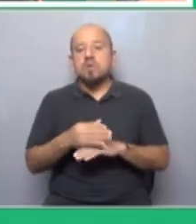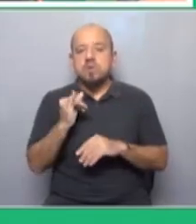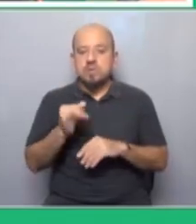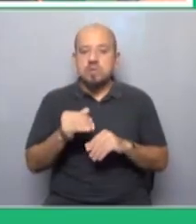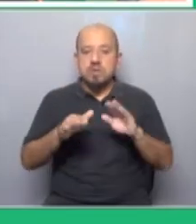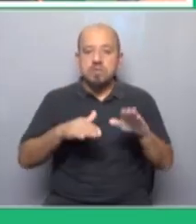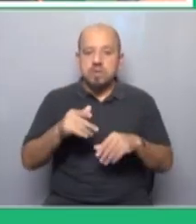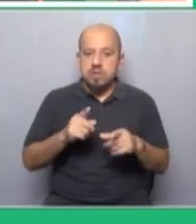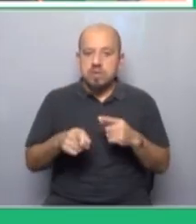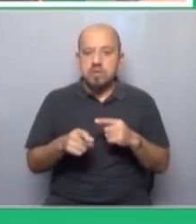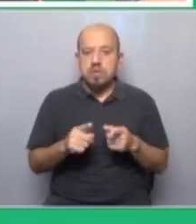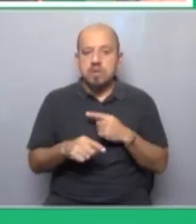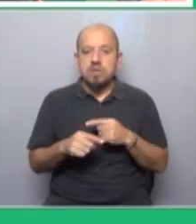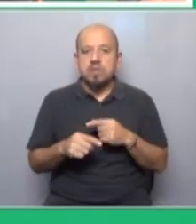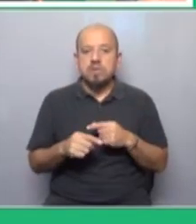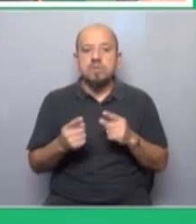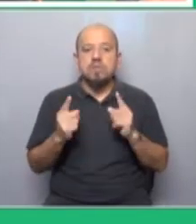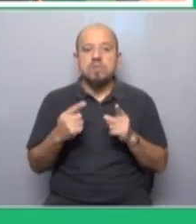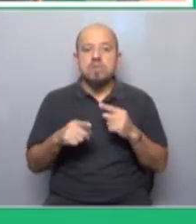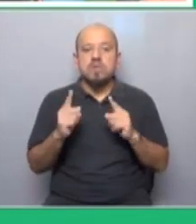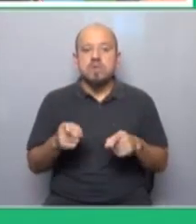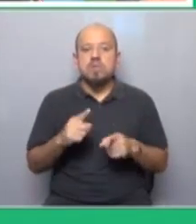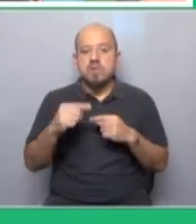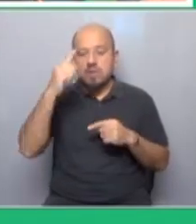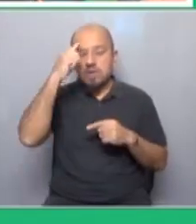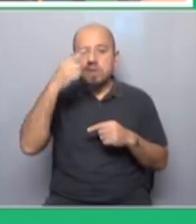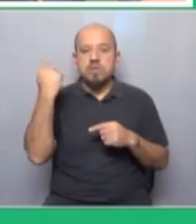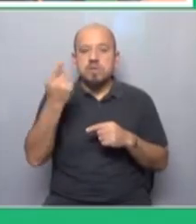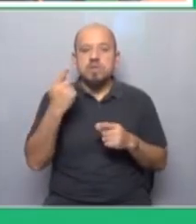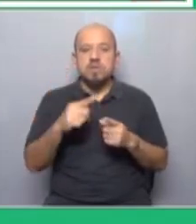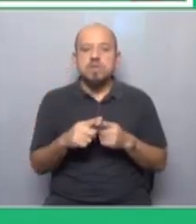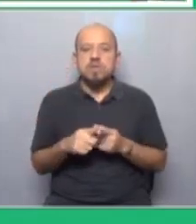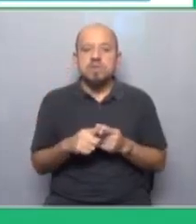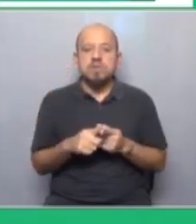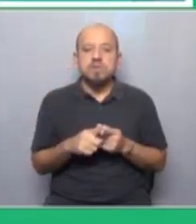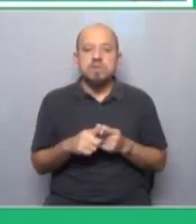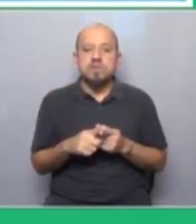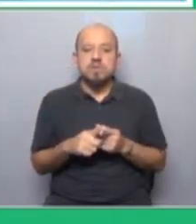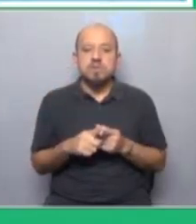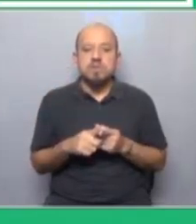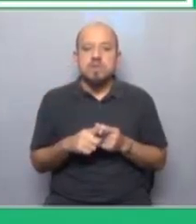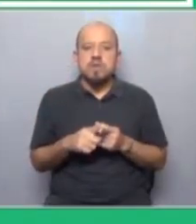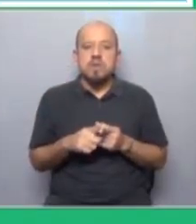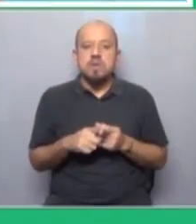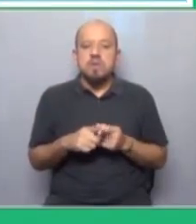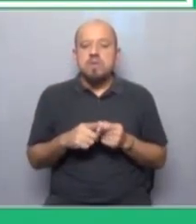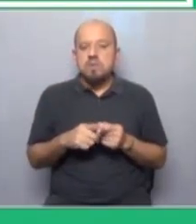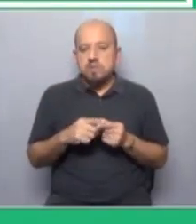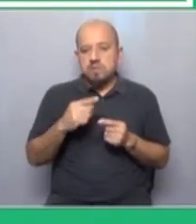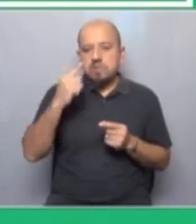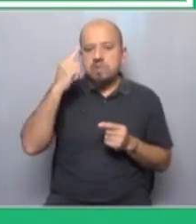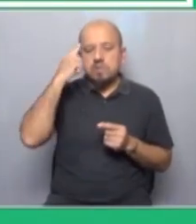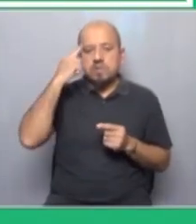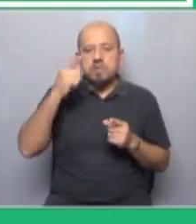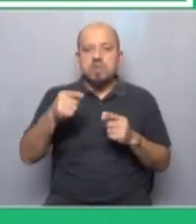legislación que tiene ser legislaciones nacionales pero también legislaciones internacionales Álvaro pensando justamente en estos cambios que se están